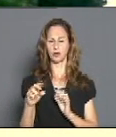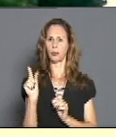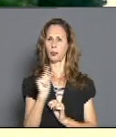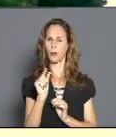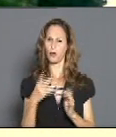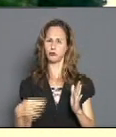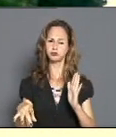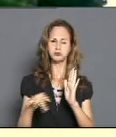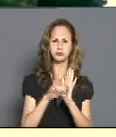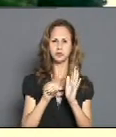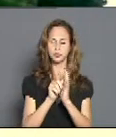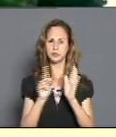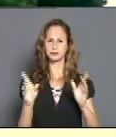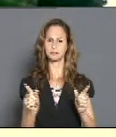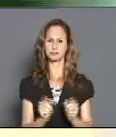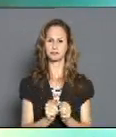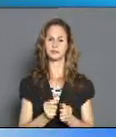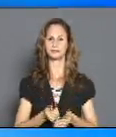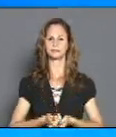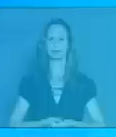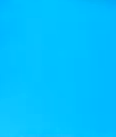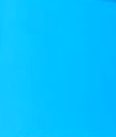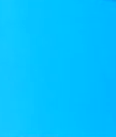oleaje en todo nuestro litoral.